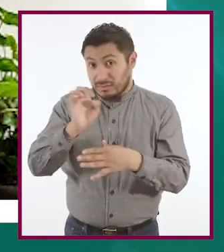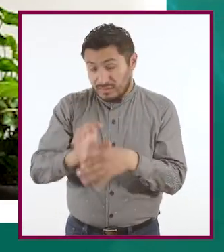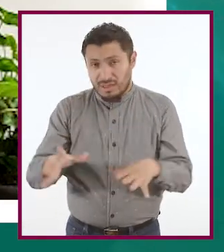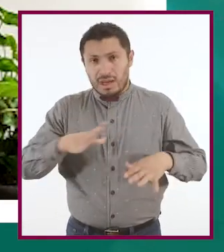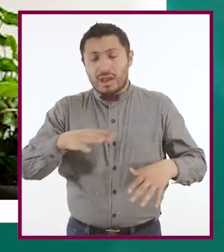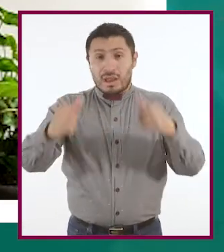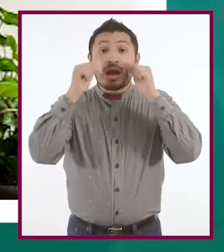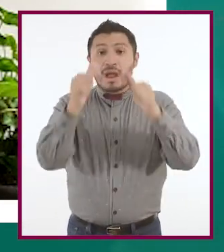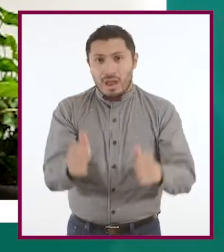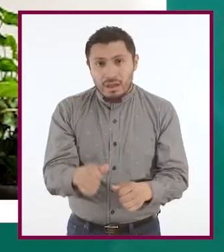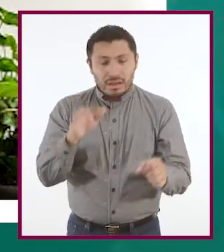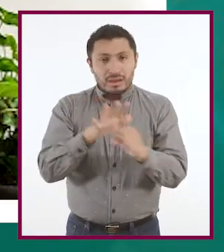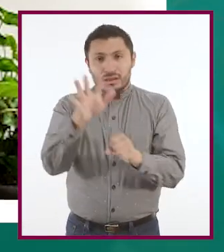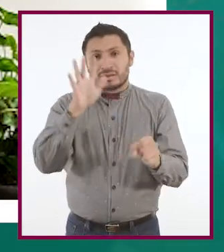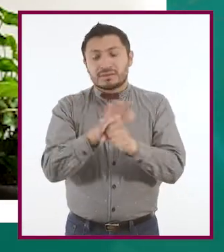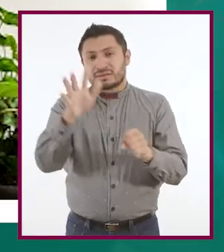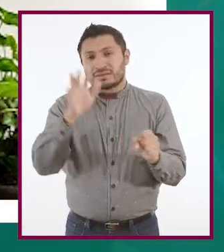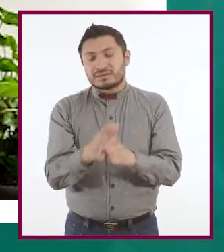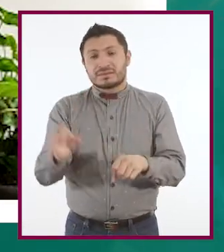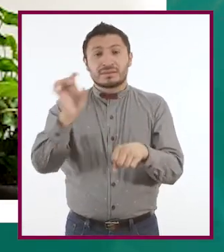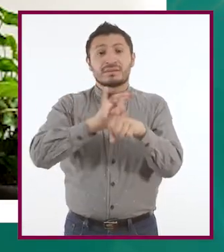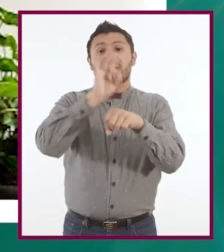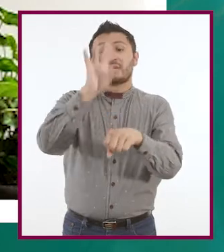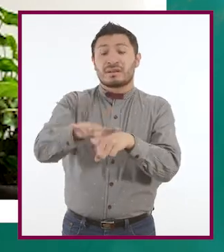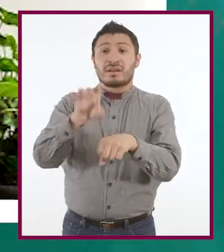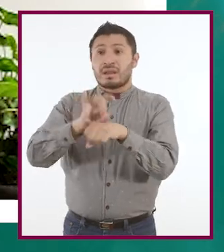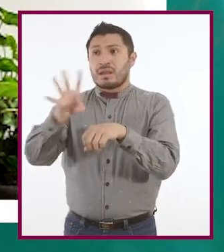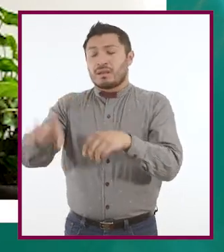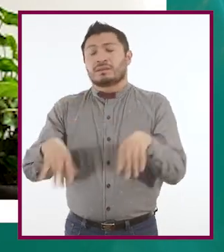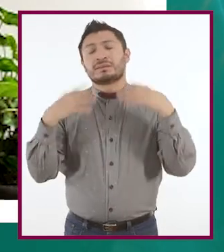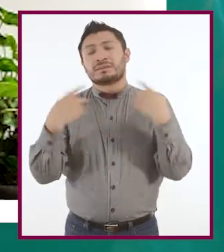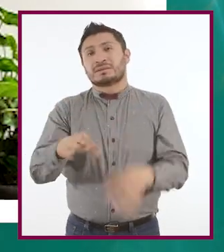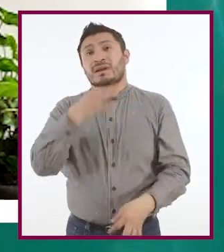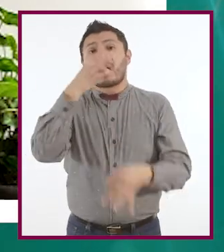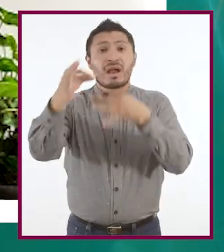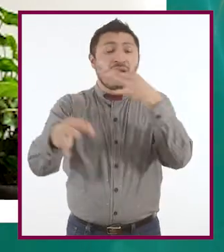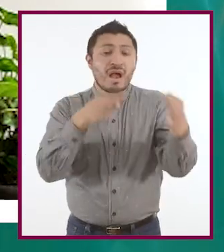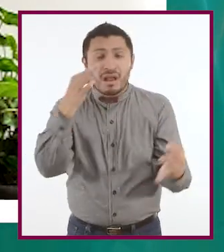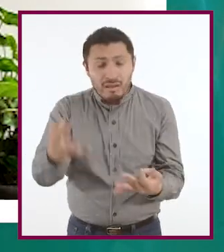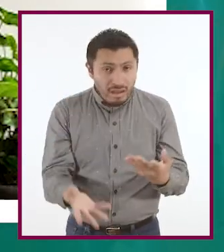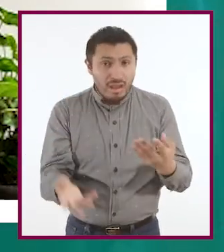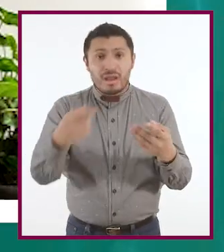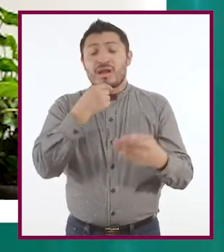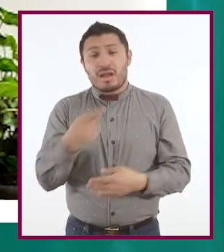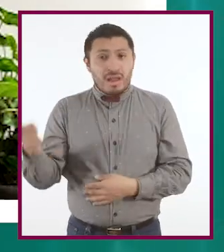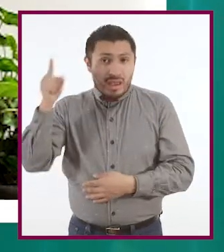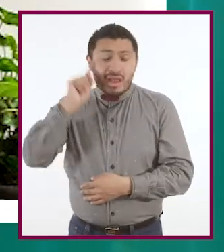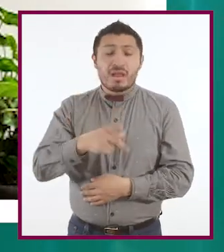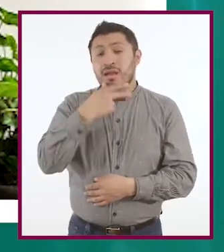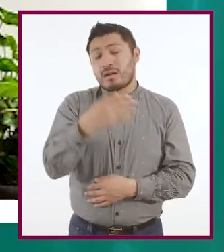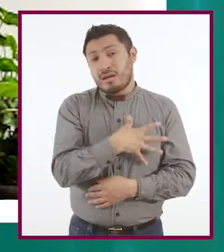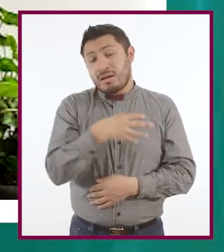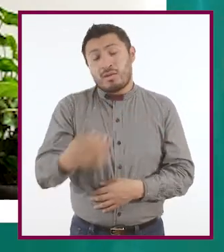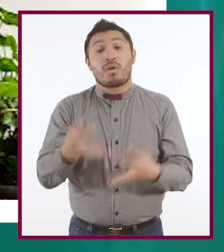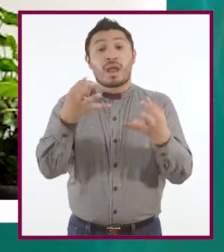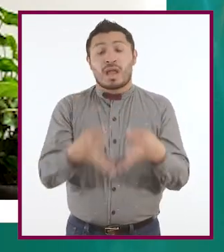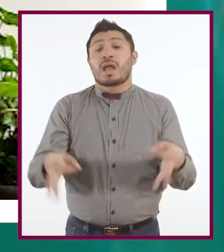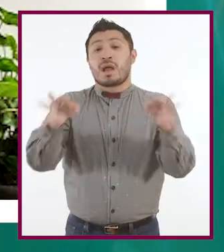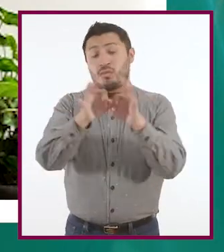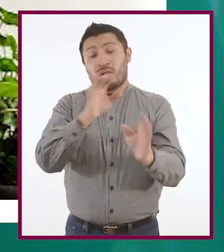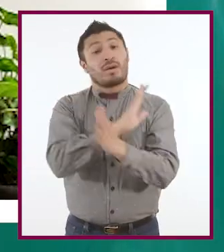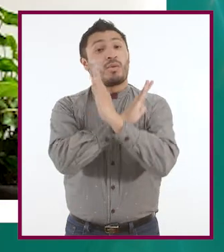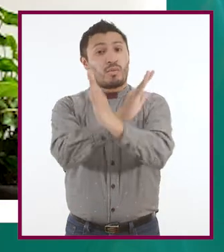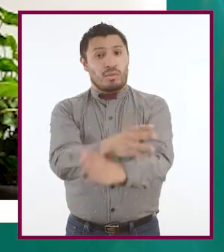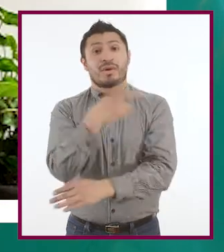atentos de las señales que nos mandan las niñas, los niños, nuestros hijas e hijos es importante. Y prevenir